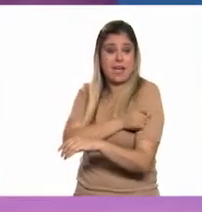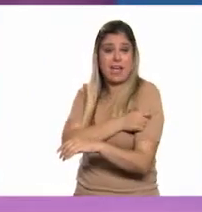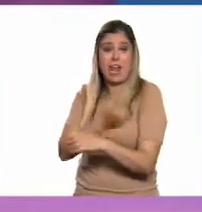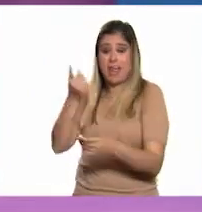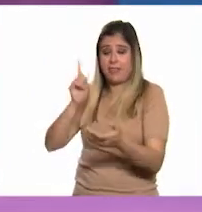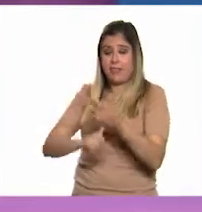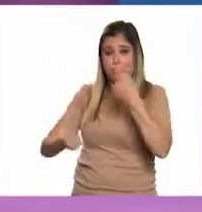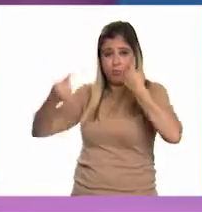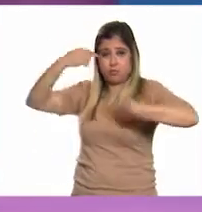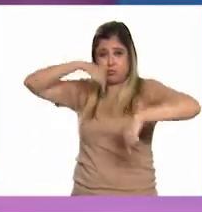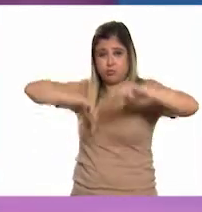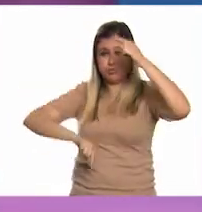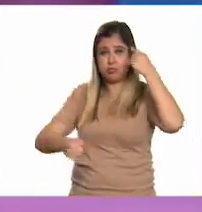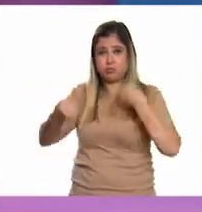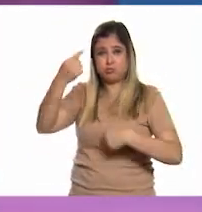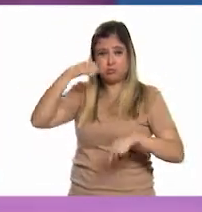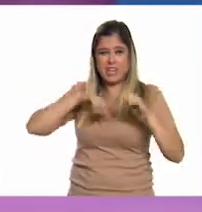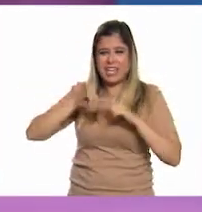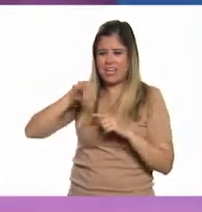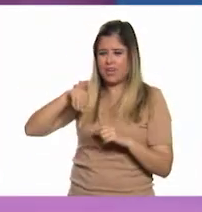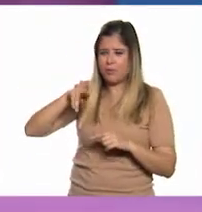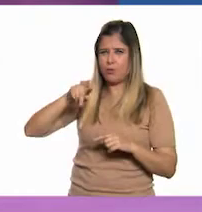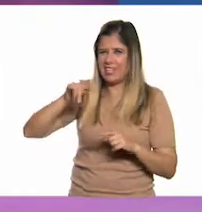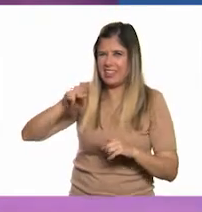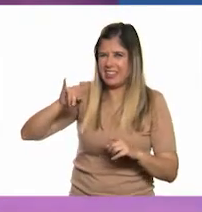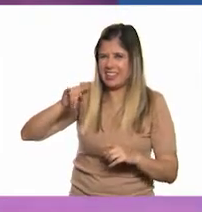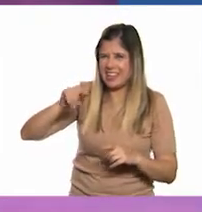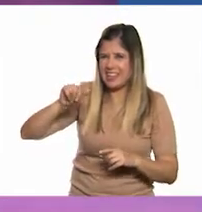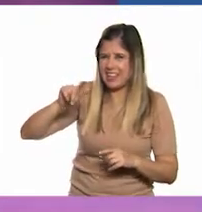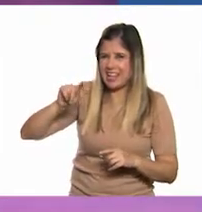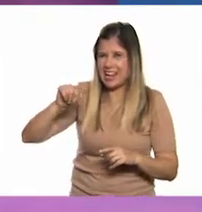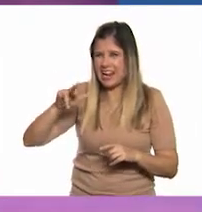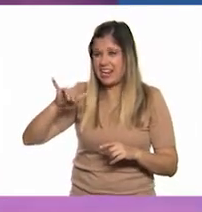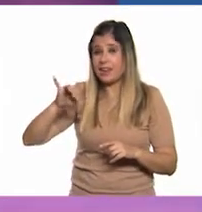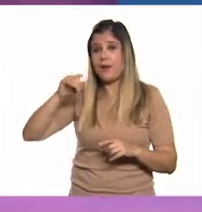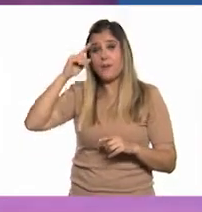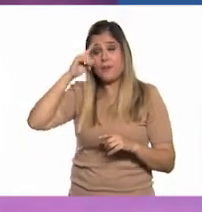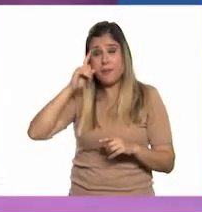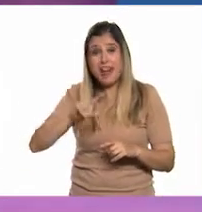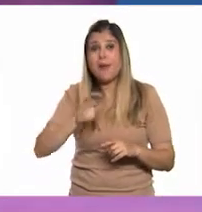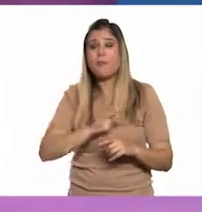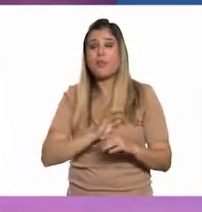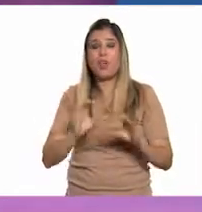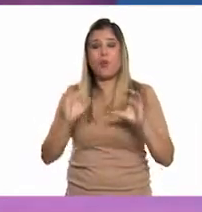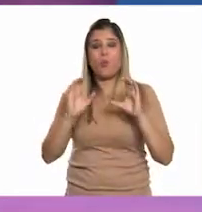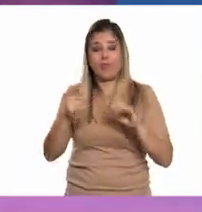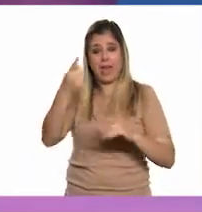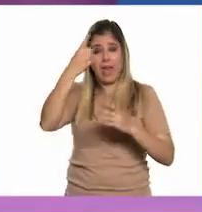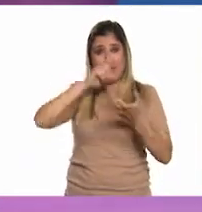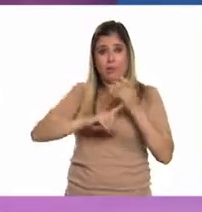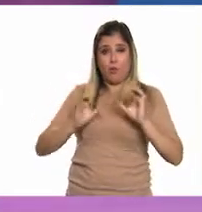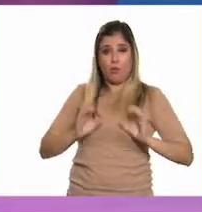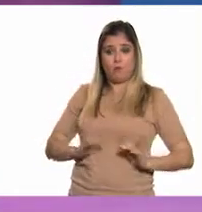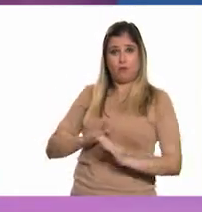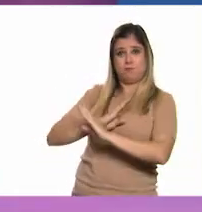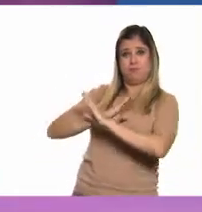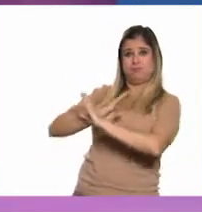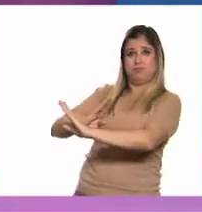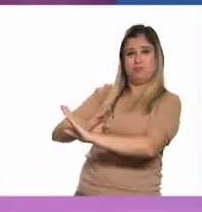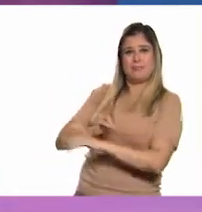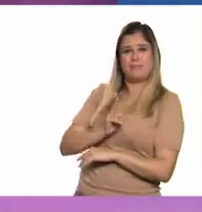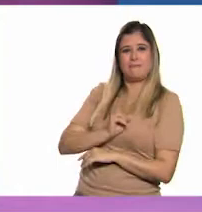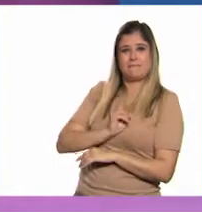sistema inmunitario para ayudarnos a crear inmunidad contra el virus